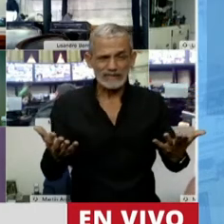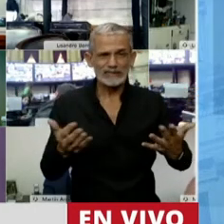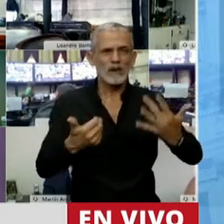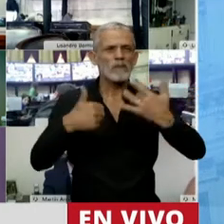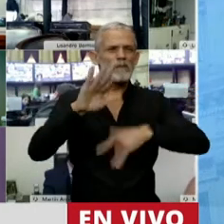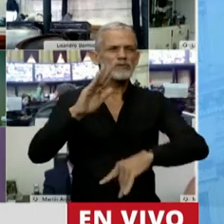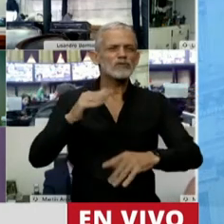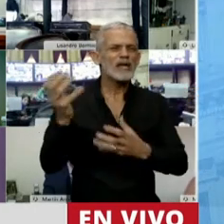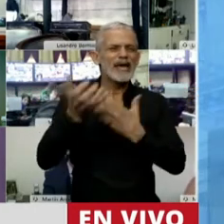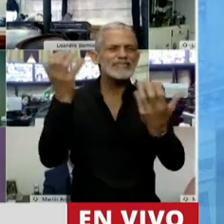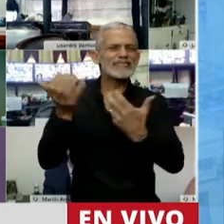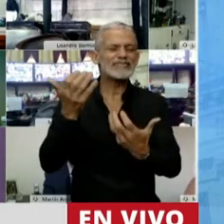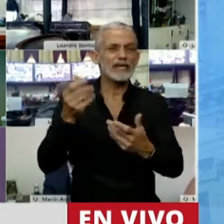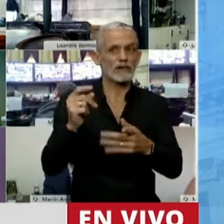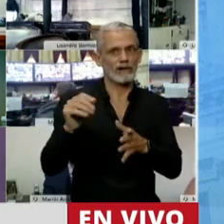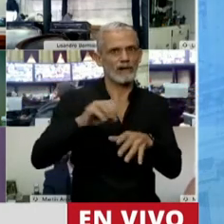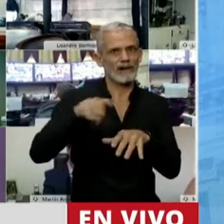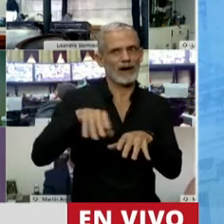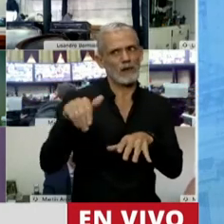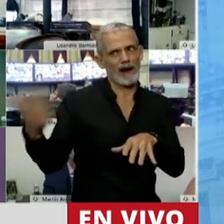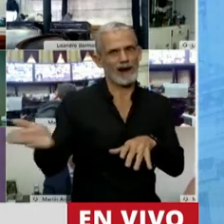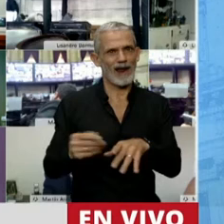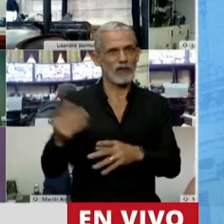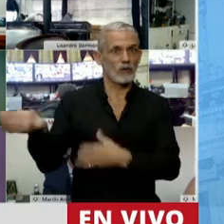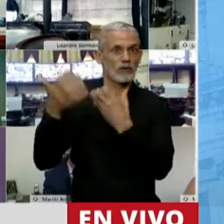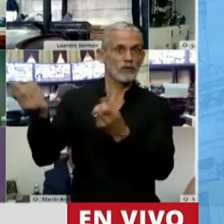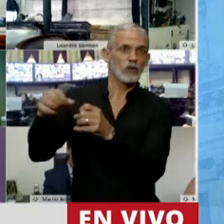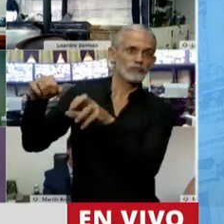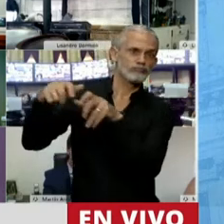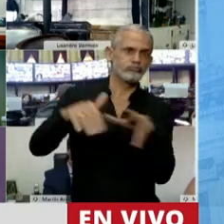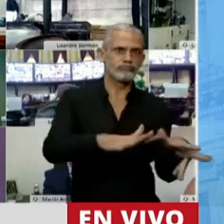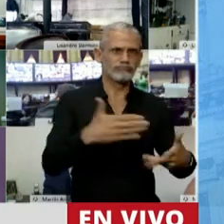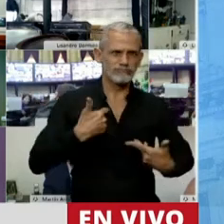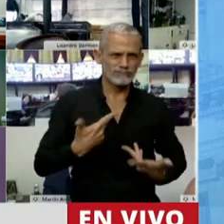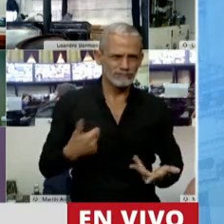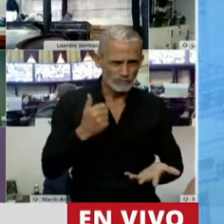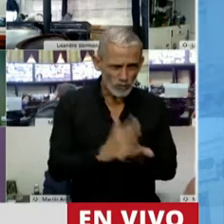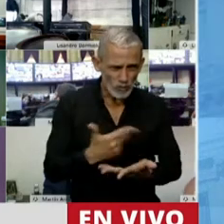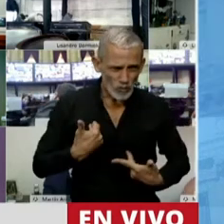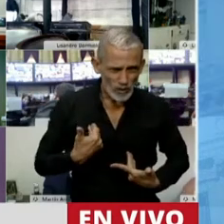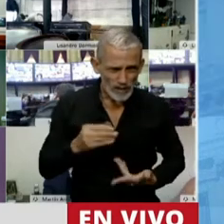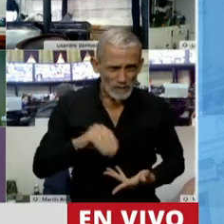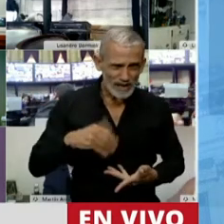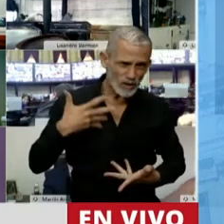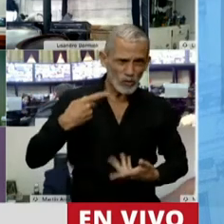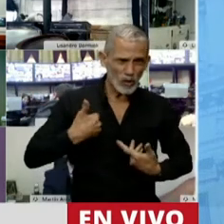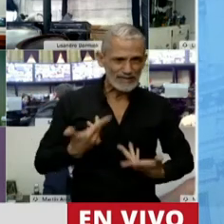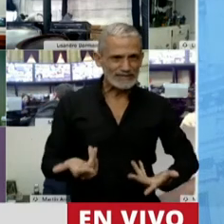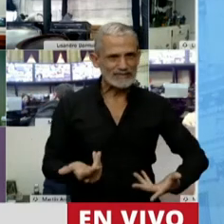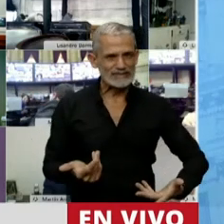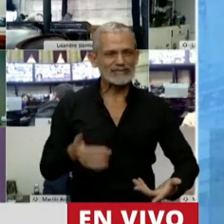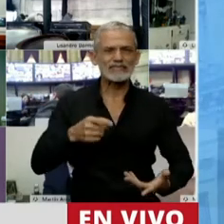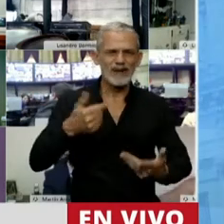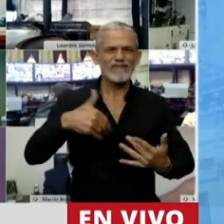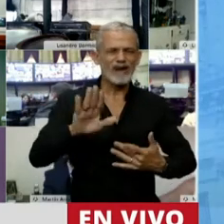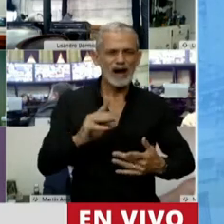de los incendios viene del campo vecino y se le mete en los campos propios. Me parece que va